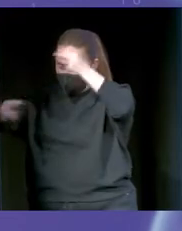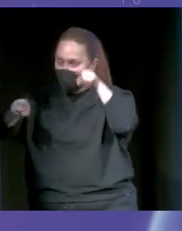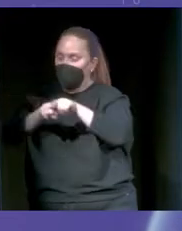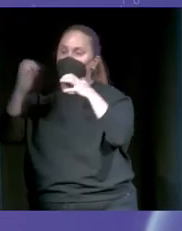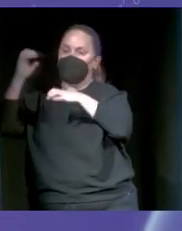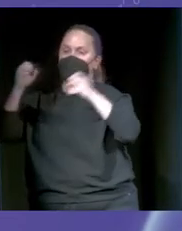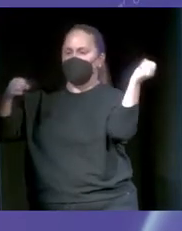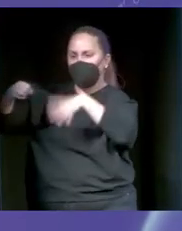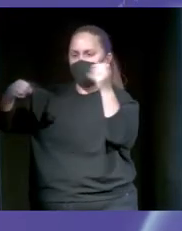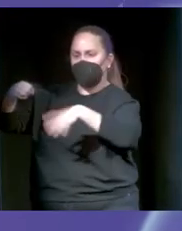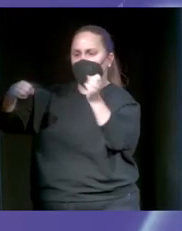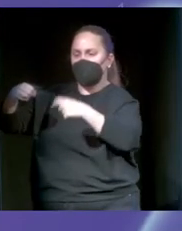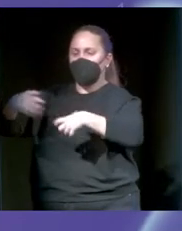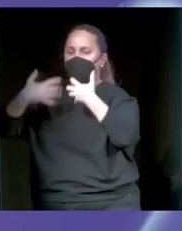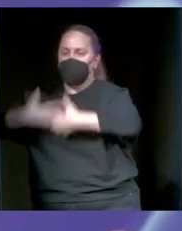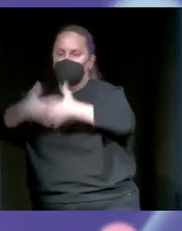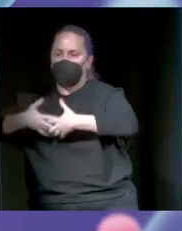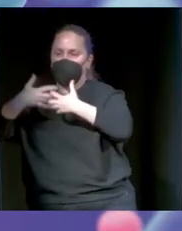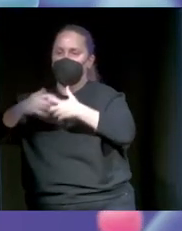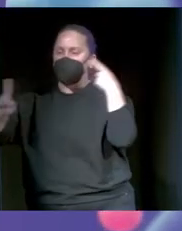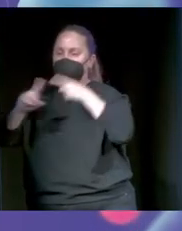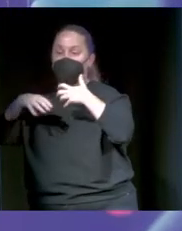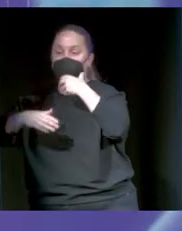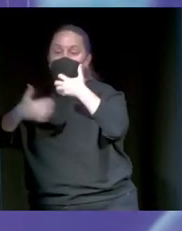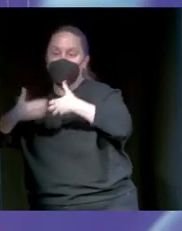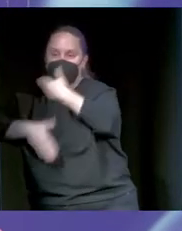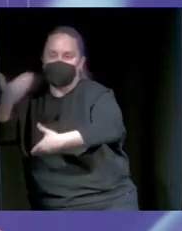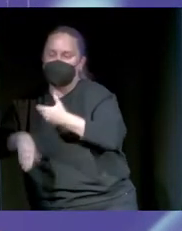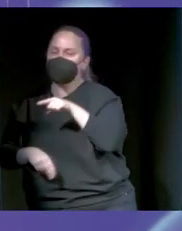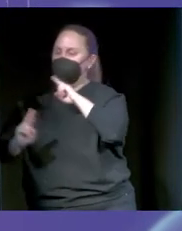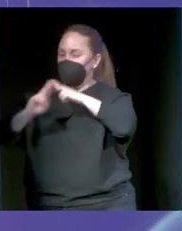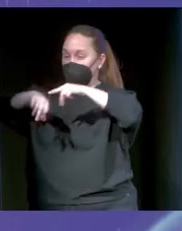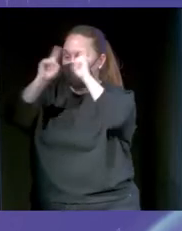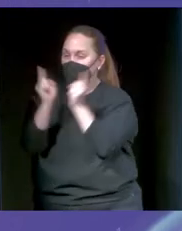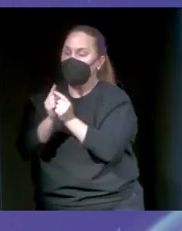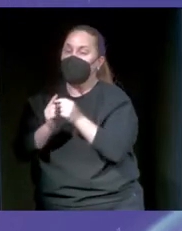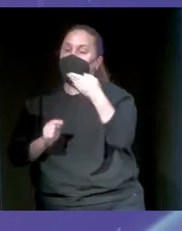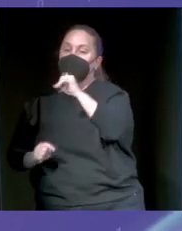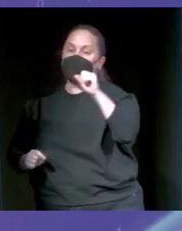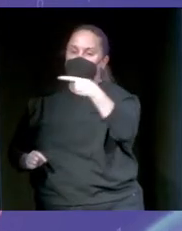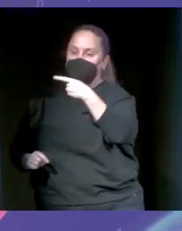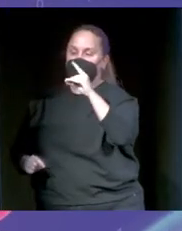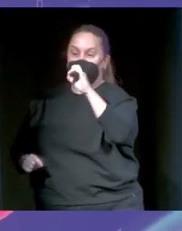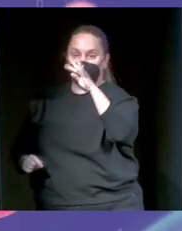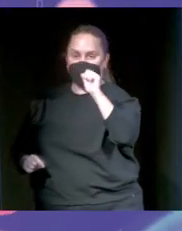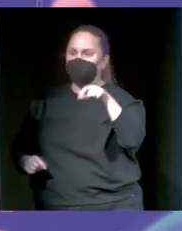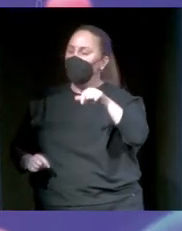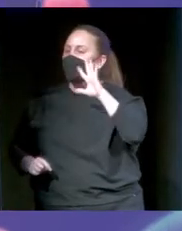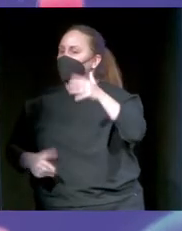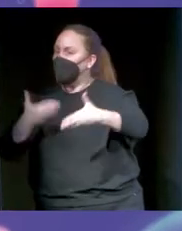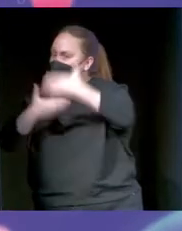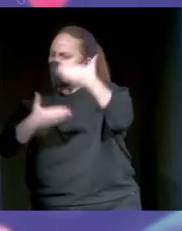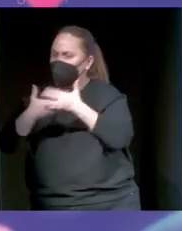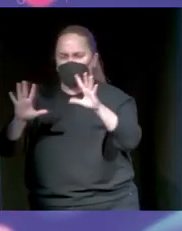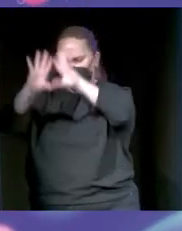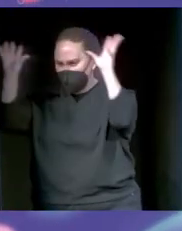para funcionar. Lo que conocéis por ahí como Big Data. Y estas cosas que parecen muy trendy, me interesa que tengáis en la cabeza que la inteligencia